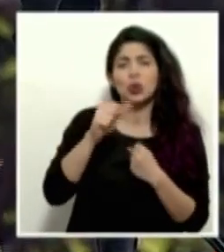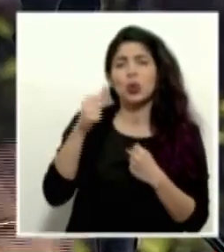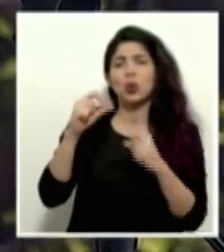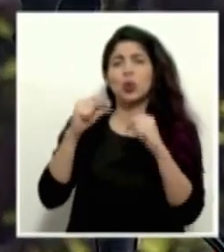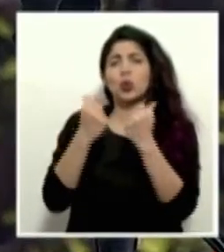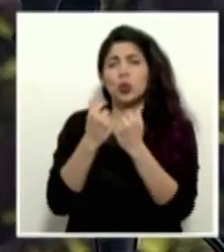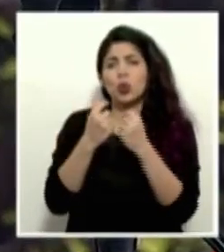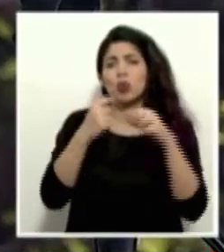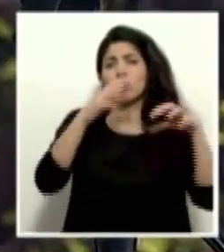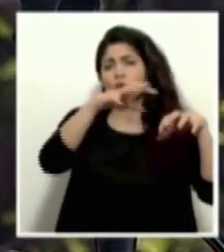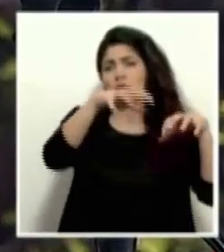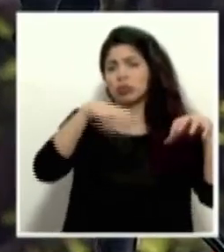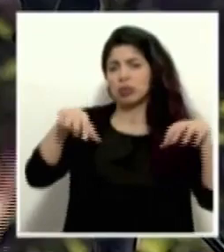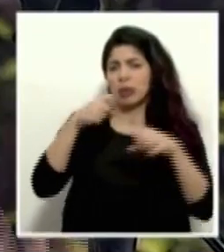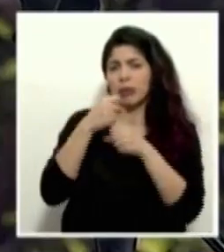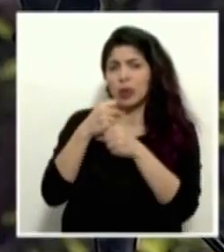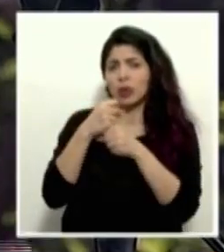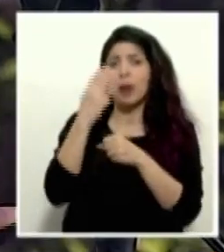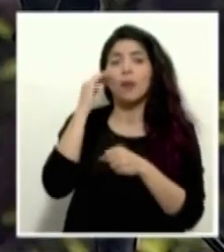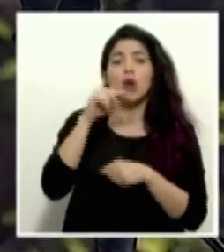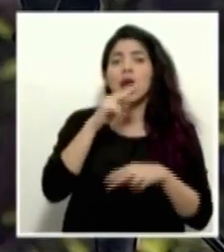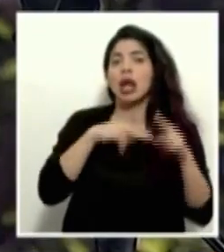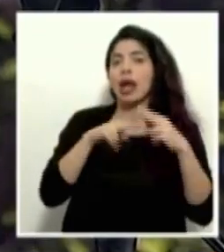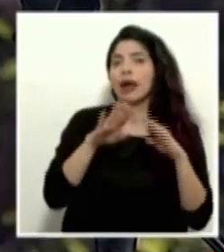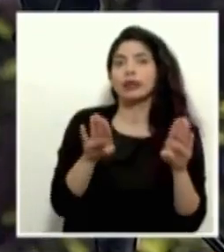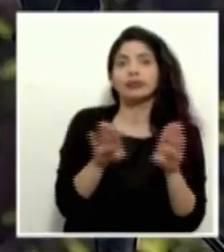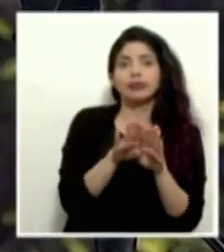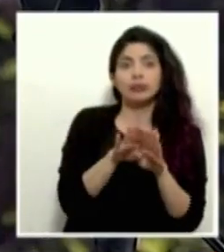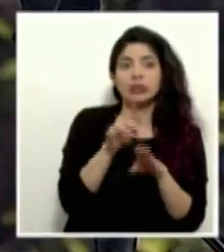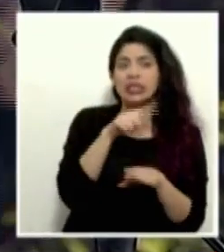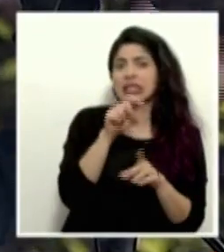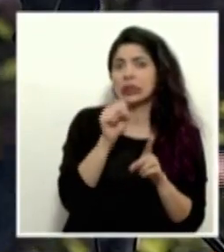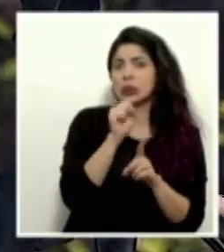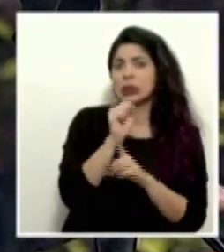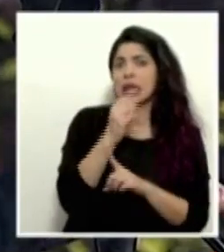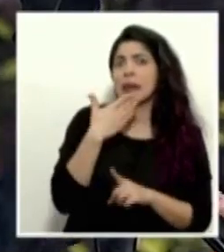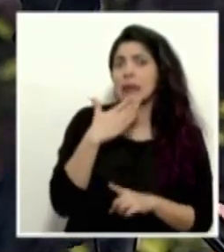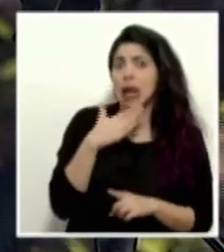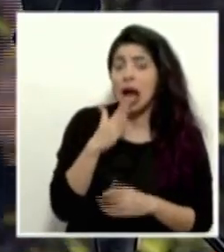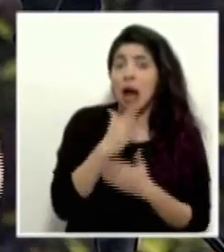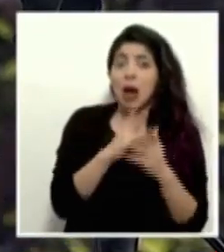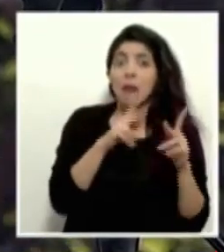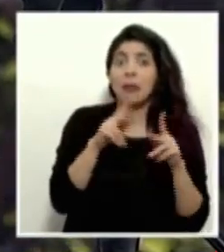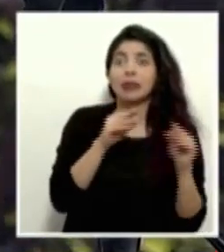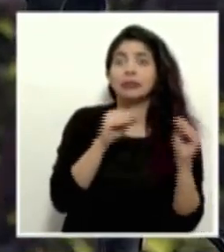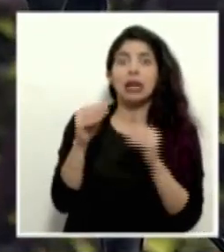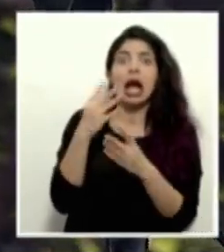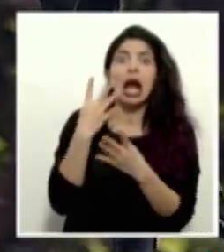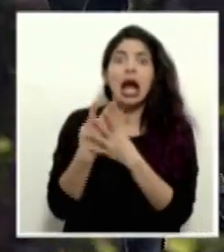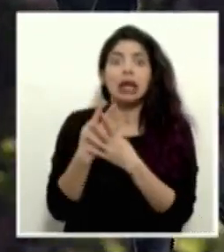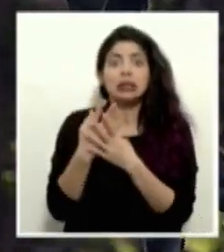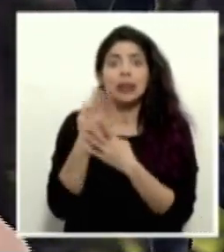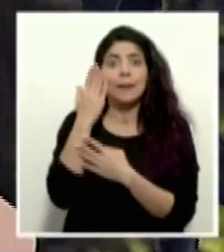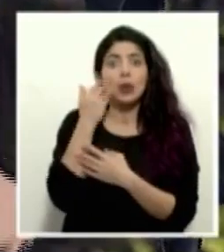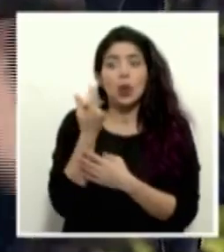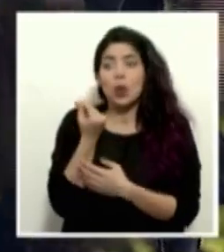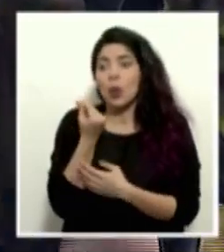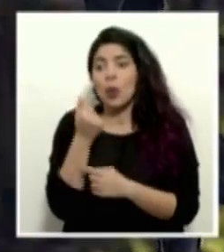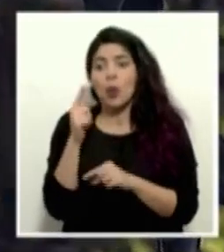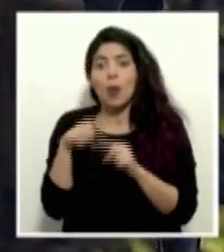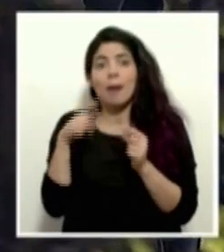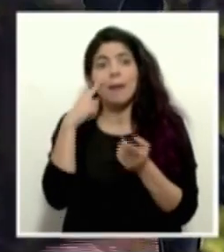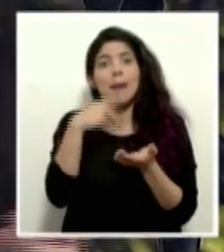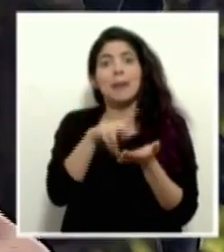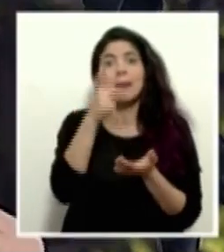grupos que no han podido abrir sus comercios y verdaderamente la están pasando mal. Hay gente que termina en la cárcel porque no tiene el dinero para poder